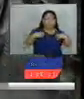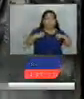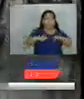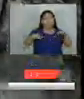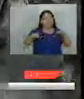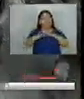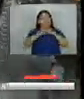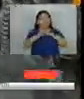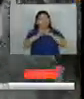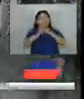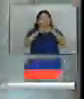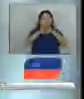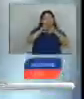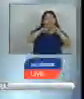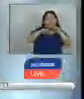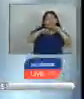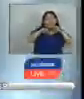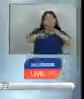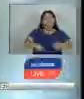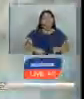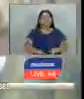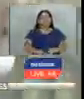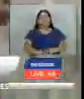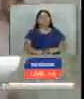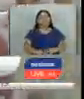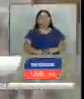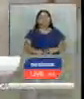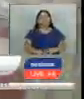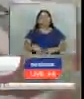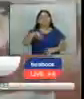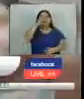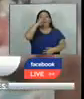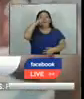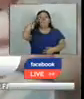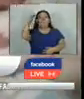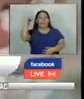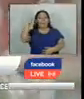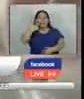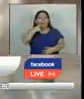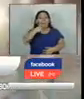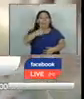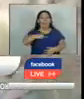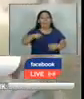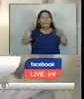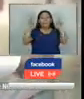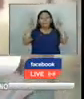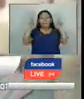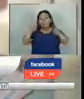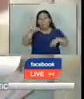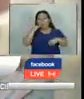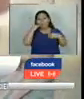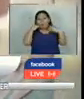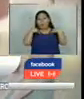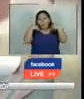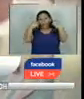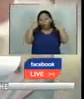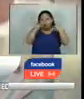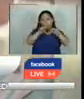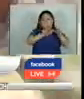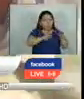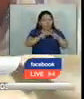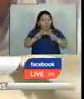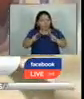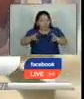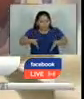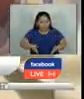rol como jefas de hogar. Que los países inviertan en la salud materna es clave para hacer frente a un incremento de